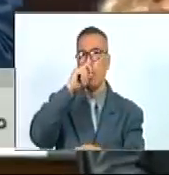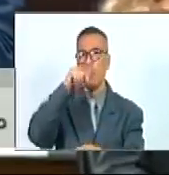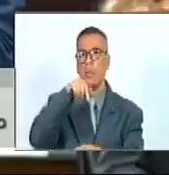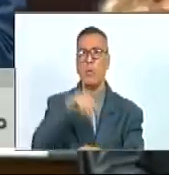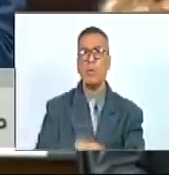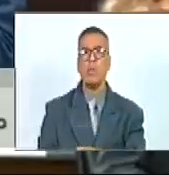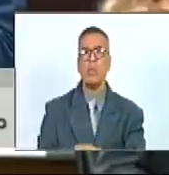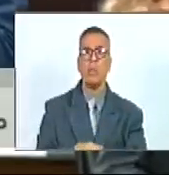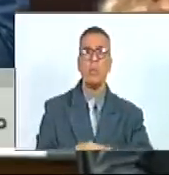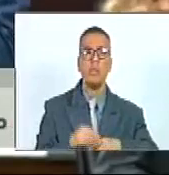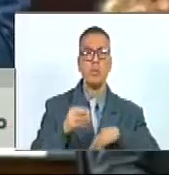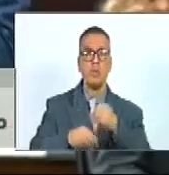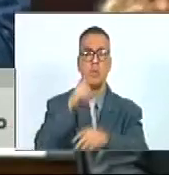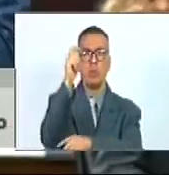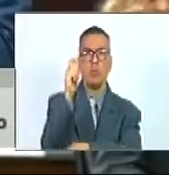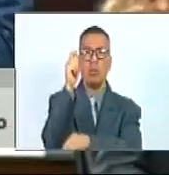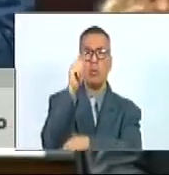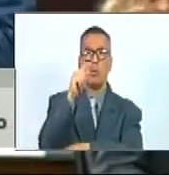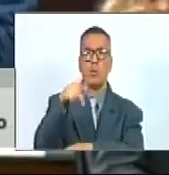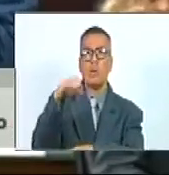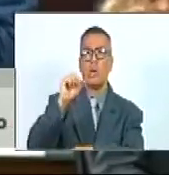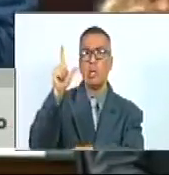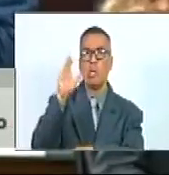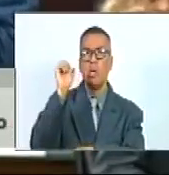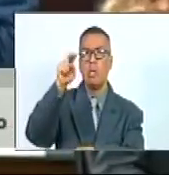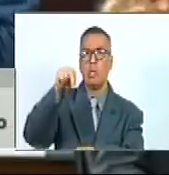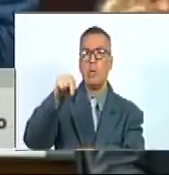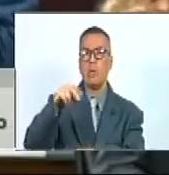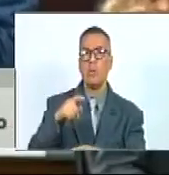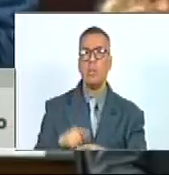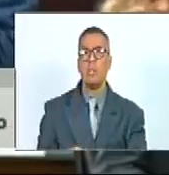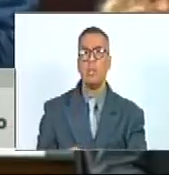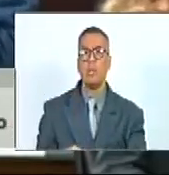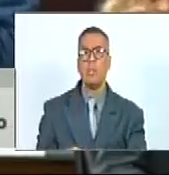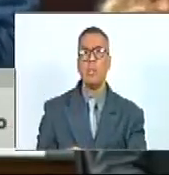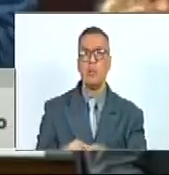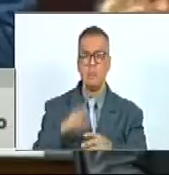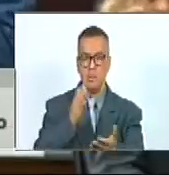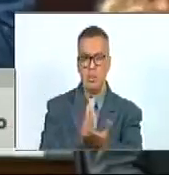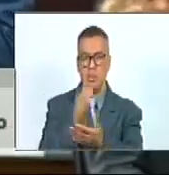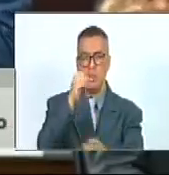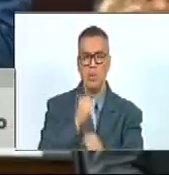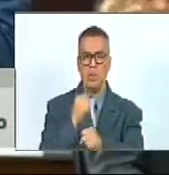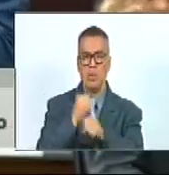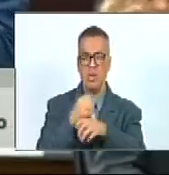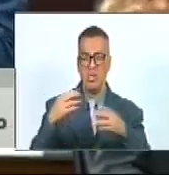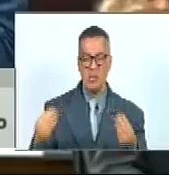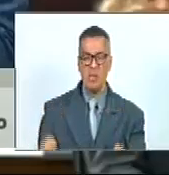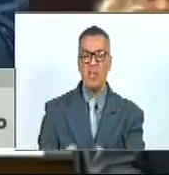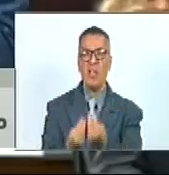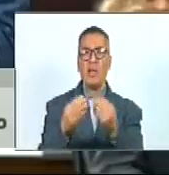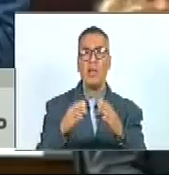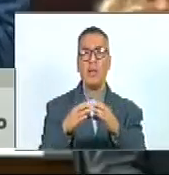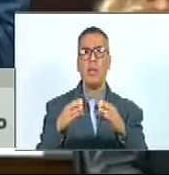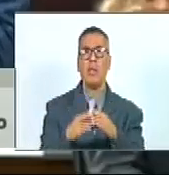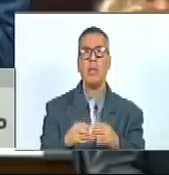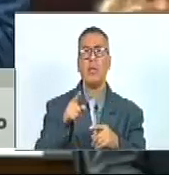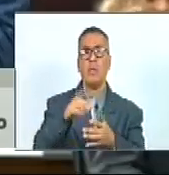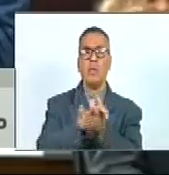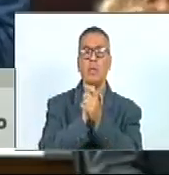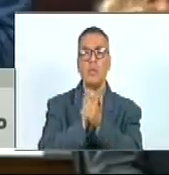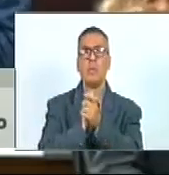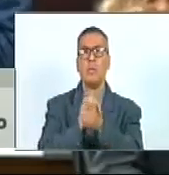donde vendrán los diputados acervallanos a trabajar de manera conjunta con el grupo de